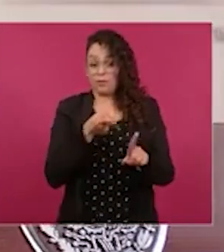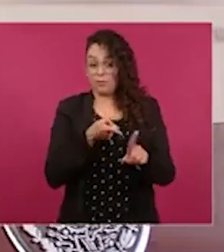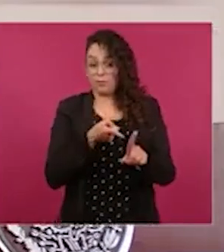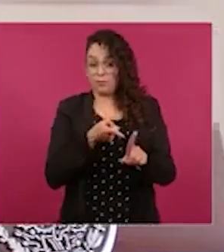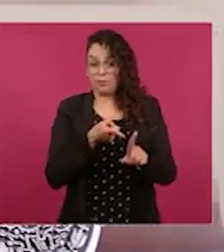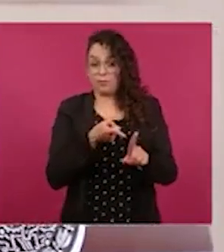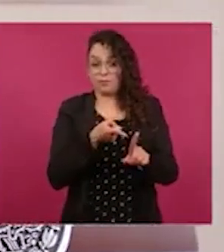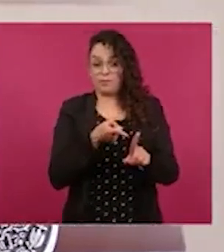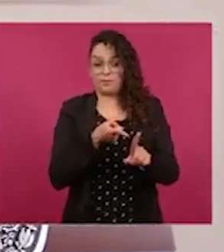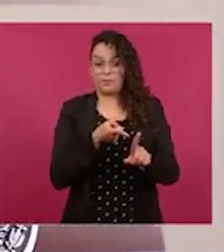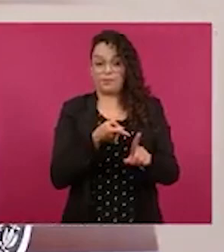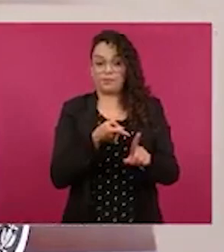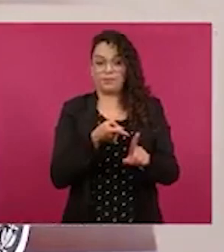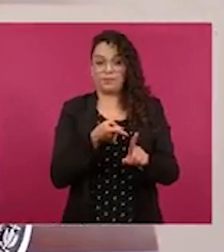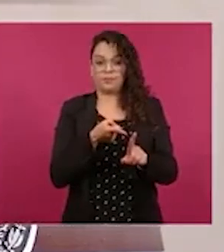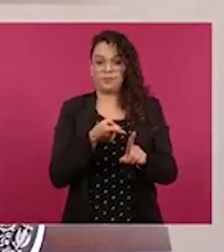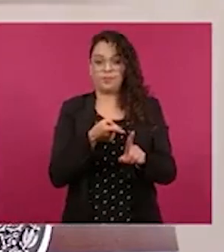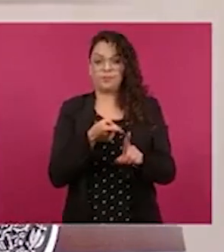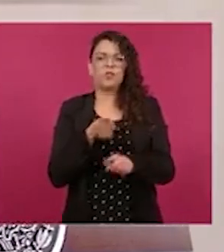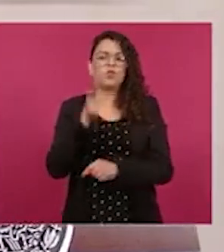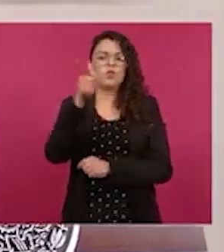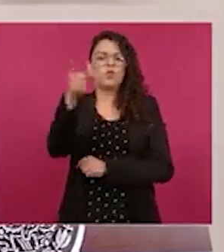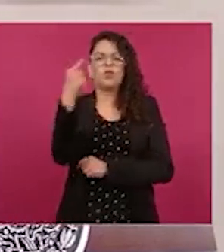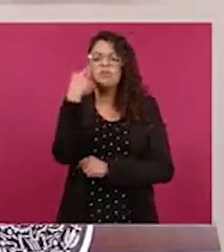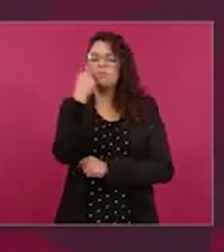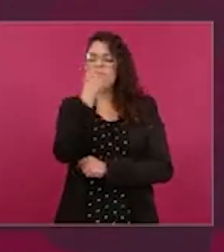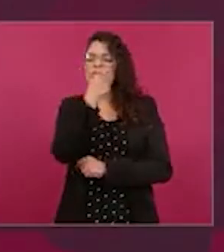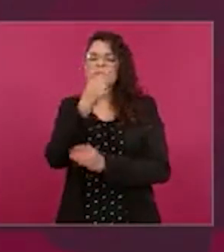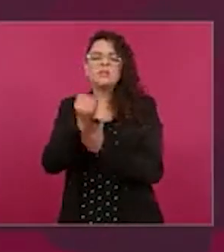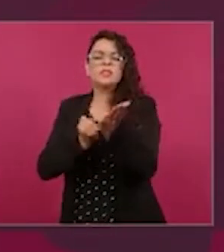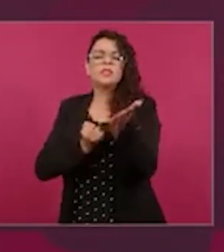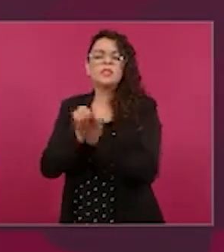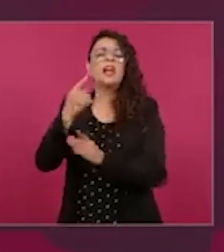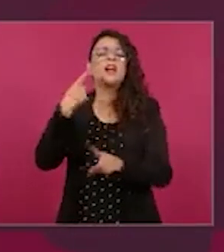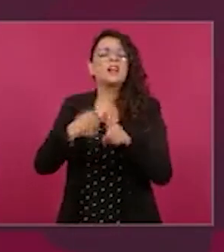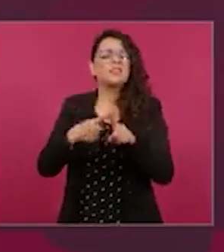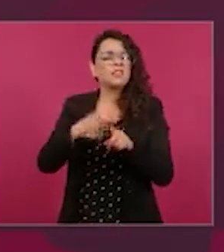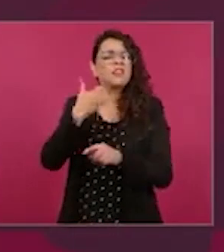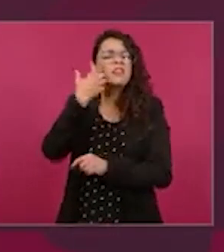a quién quieres ya listan los nombres